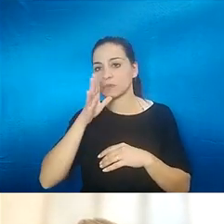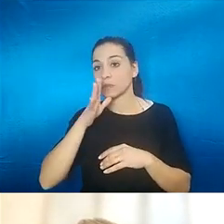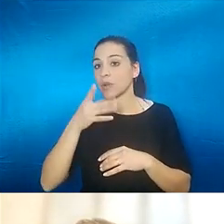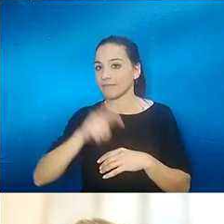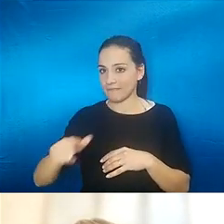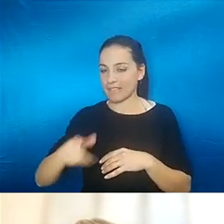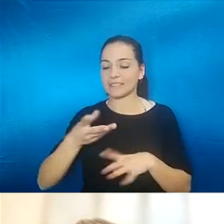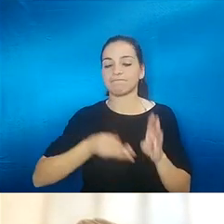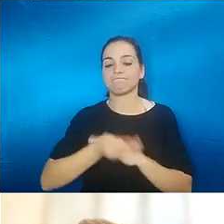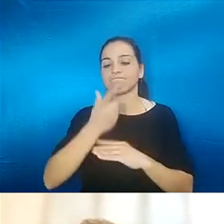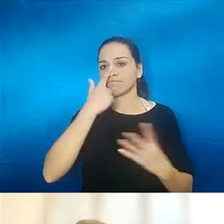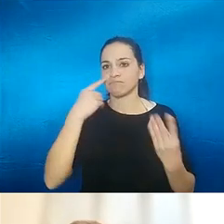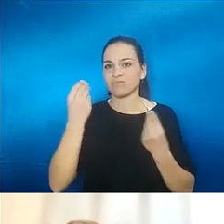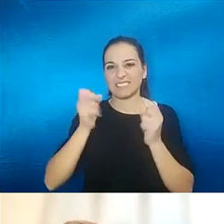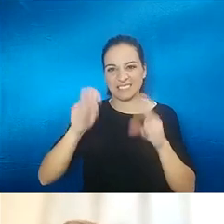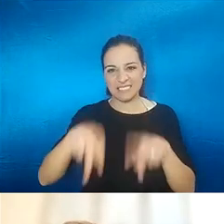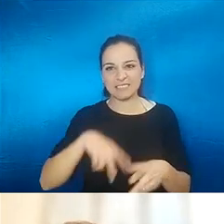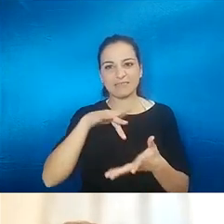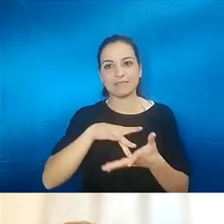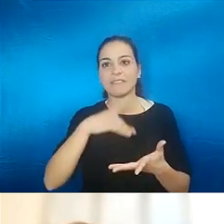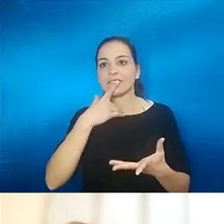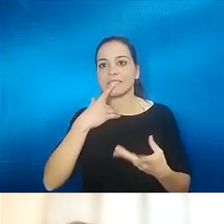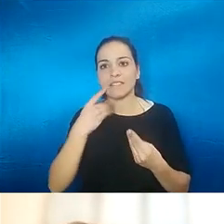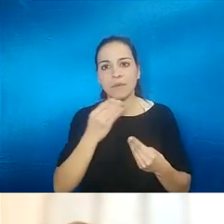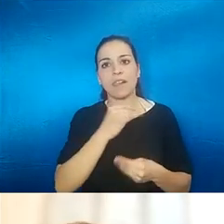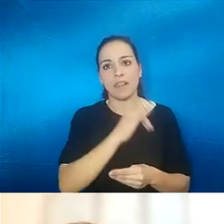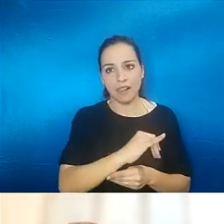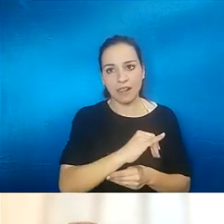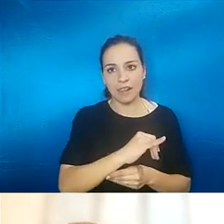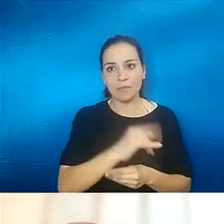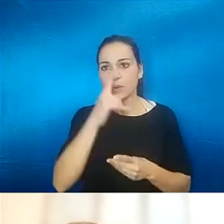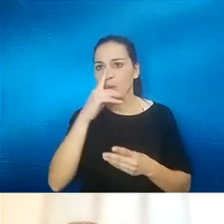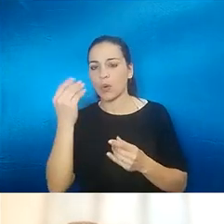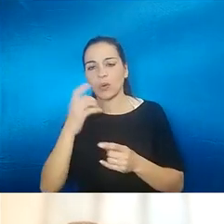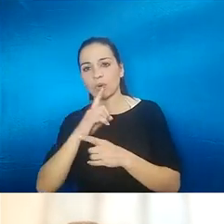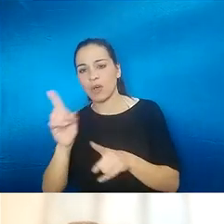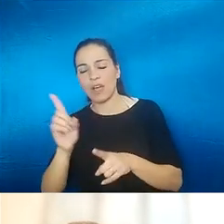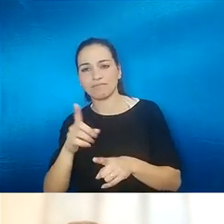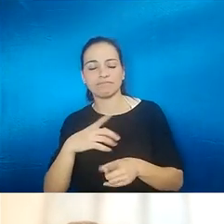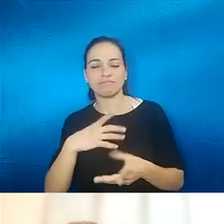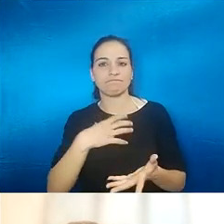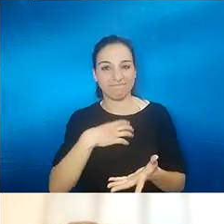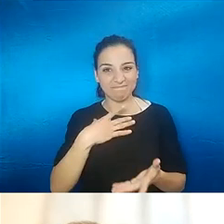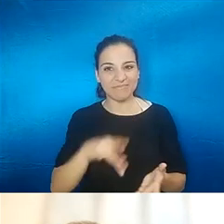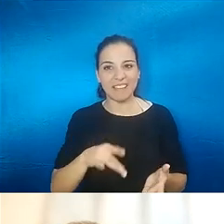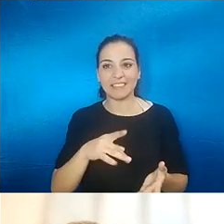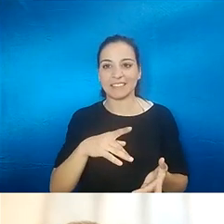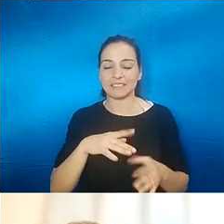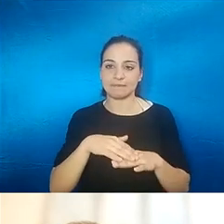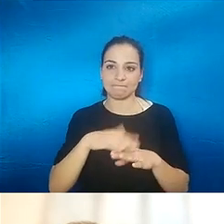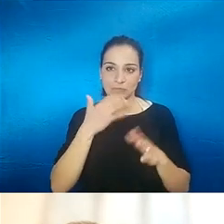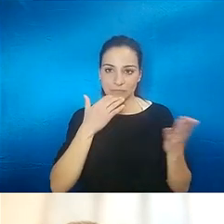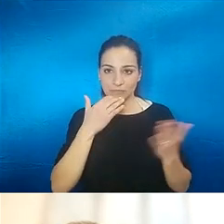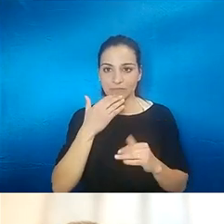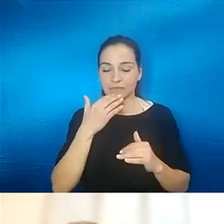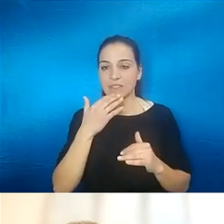olemos algunos sabores sí que los sabemos o sea no sabores olores me refiero por ejemplo la